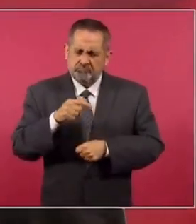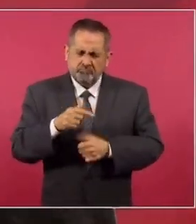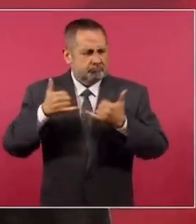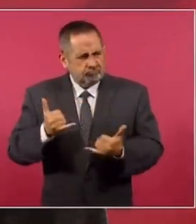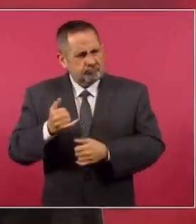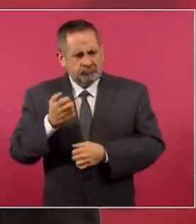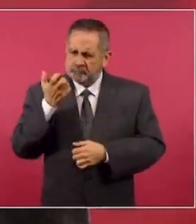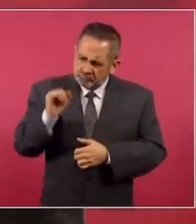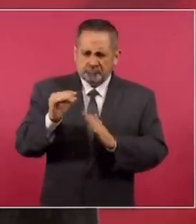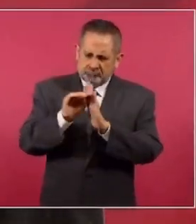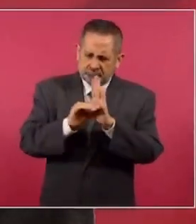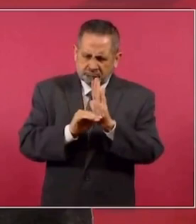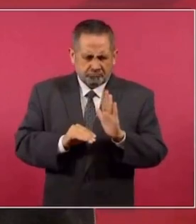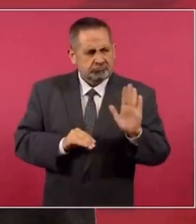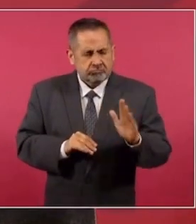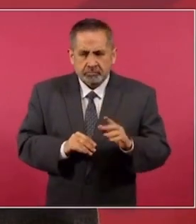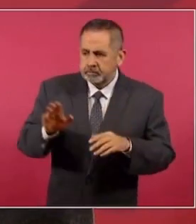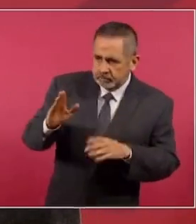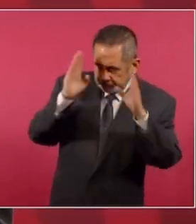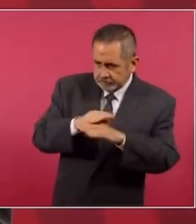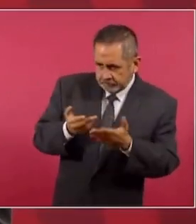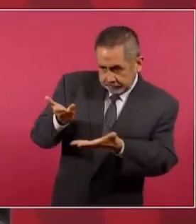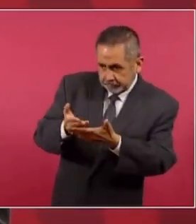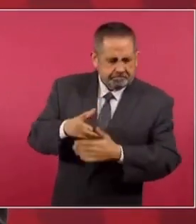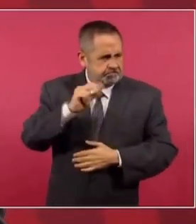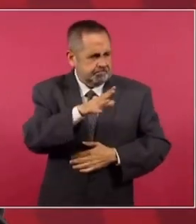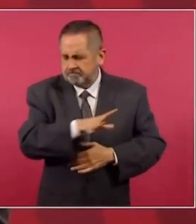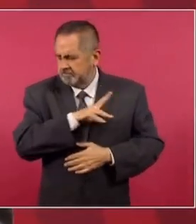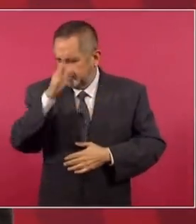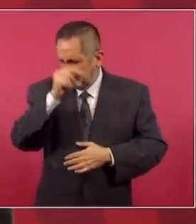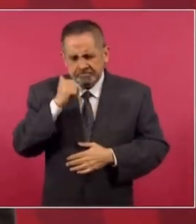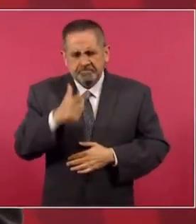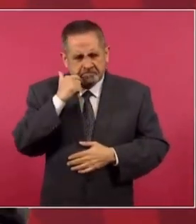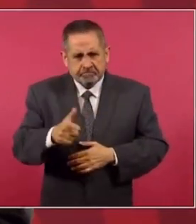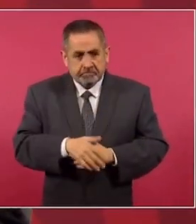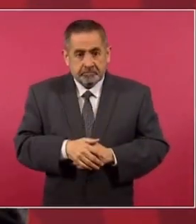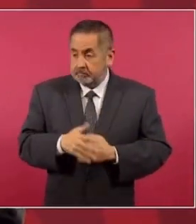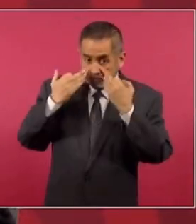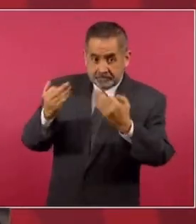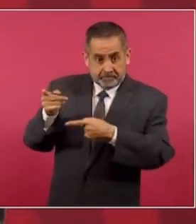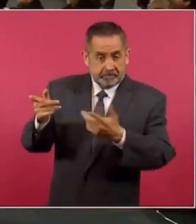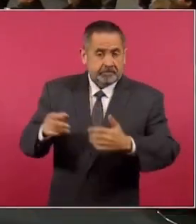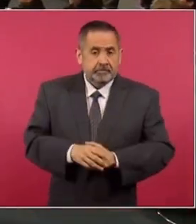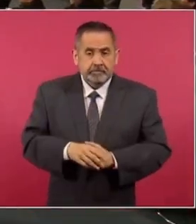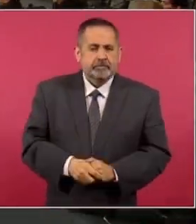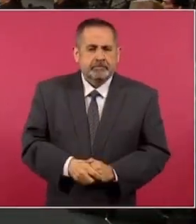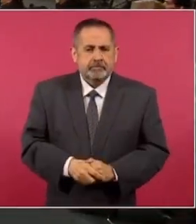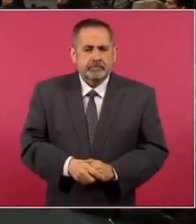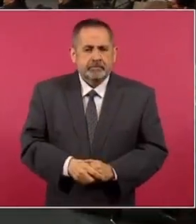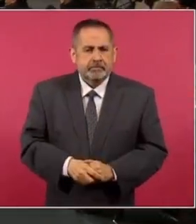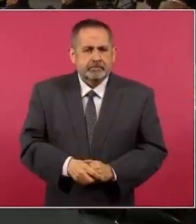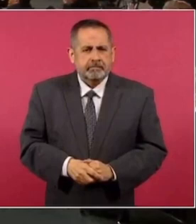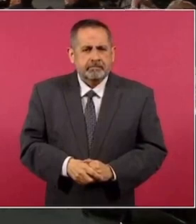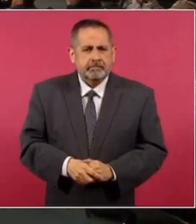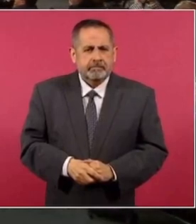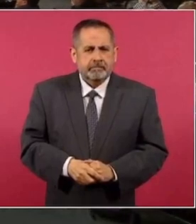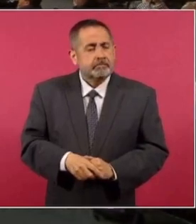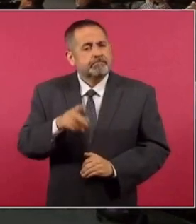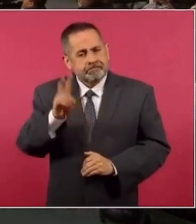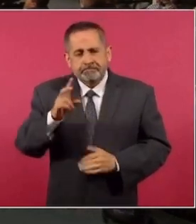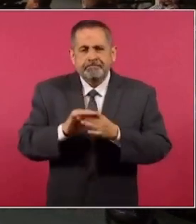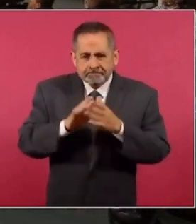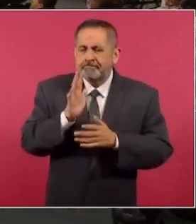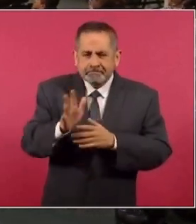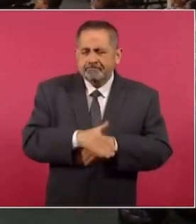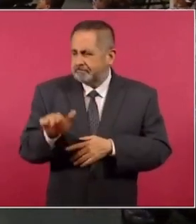ceder, se han hecho propuestas de conciliación y no se avanza. Aquí está, Jesús. Es que hemos